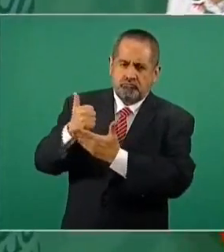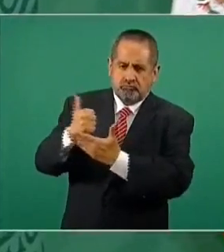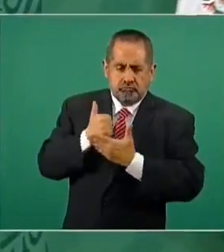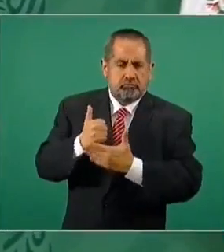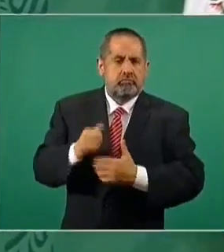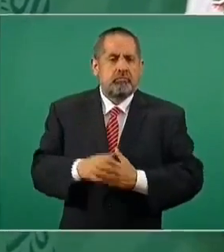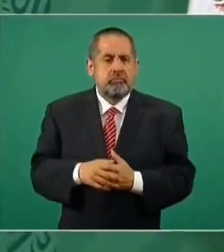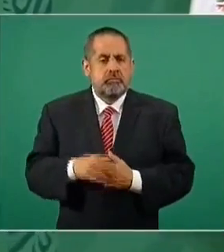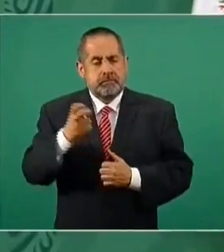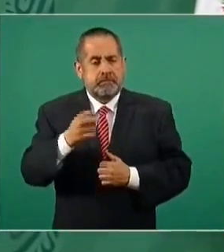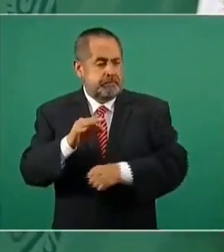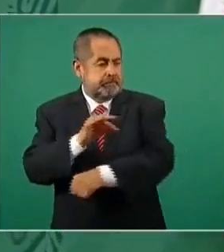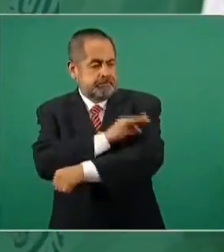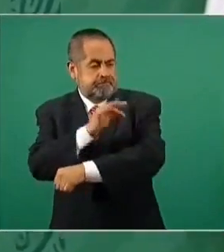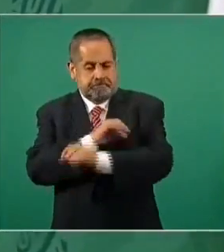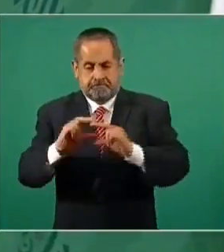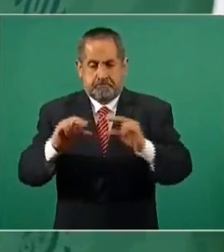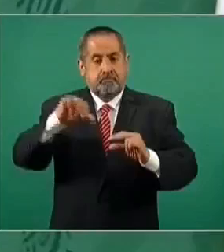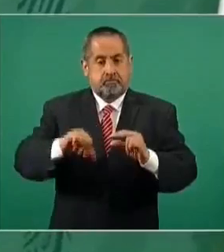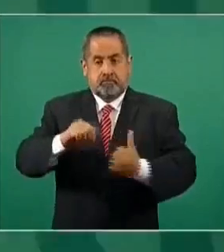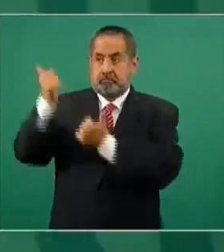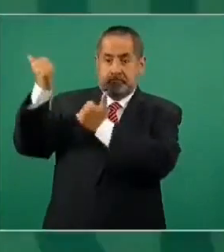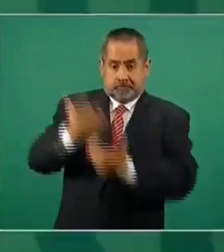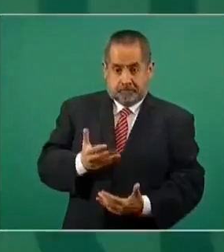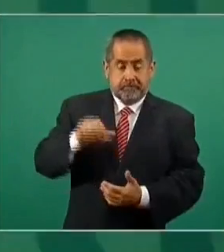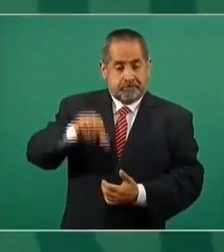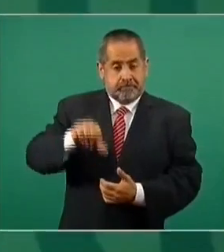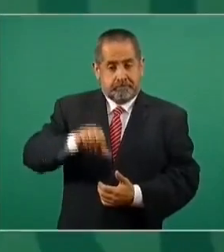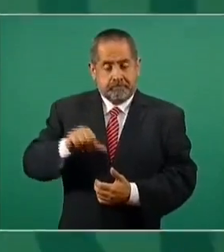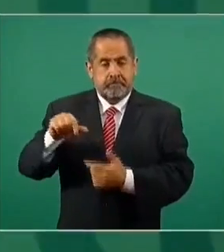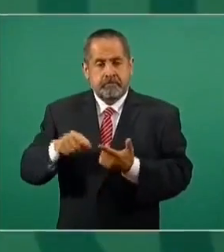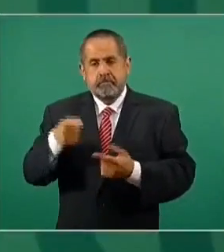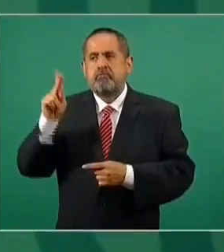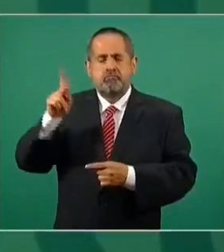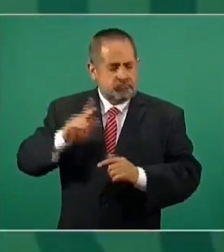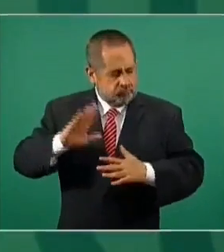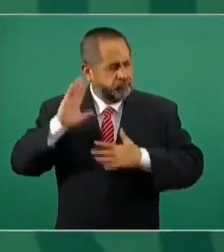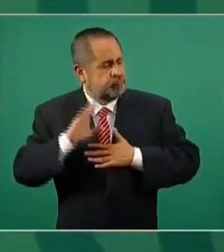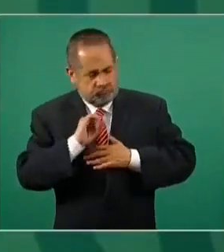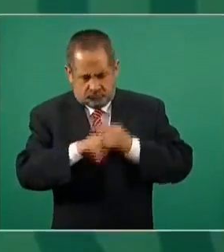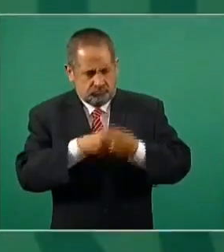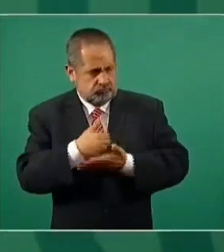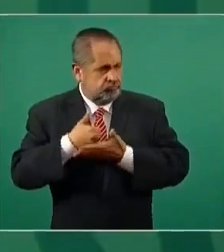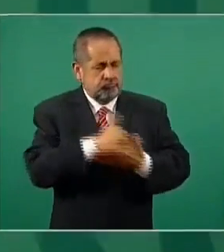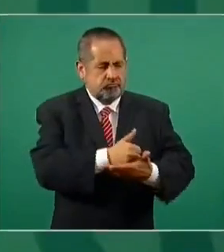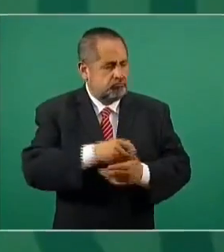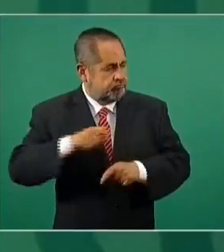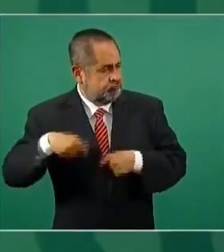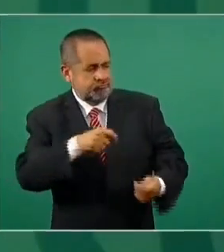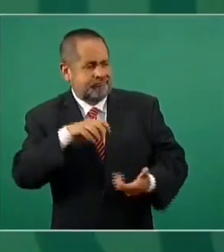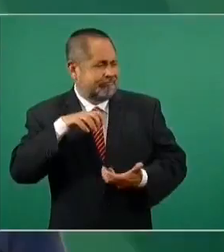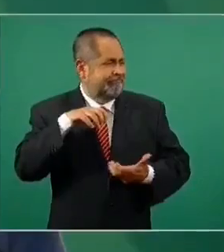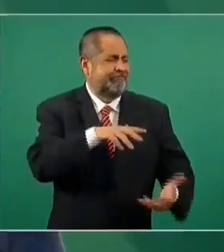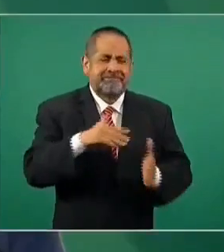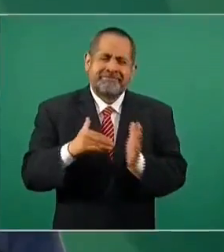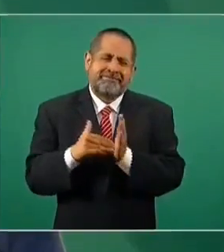Son las vacunas que van a llegar hoy, las primeras, pero hay el compromiso de entregar millones